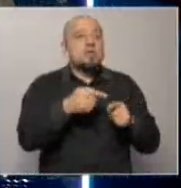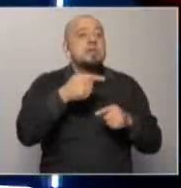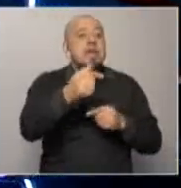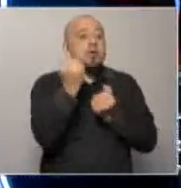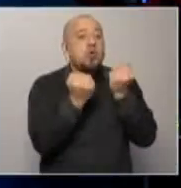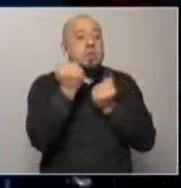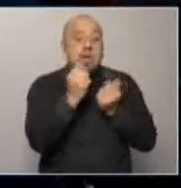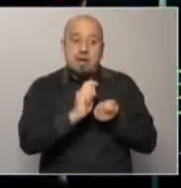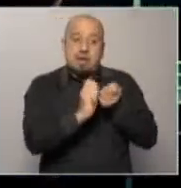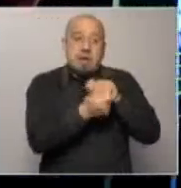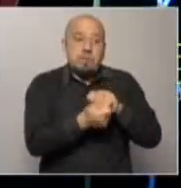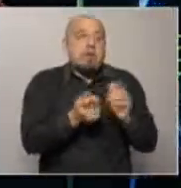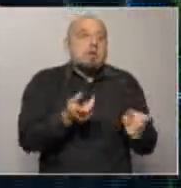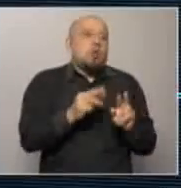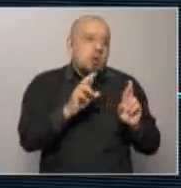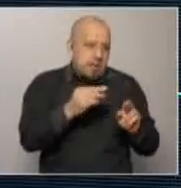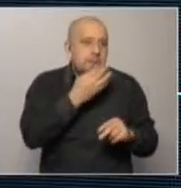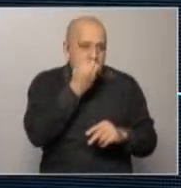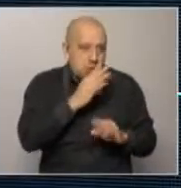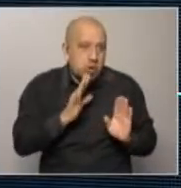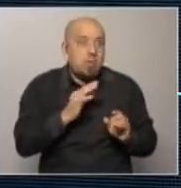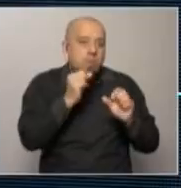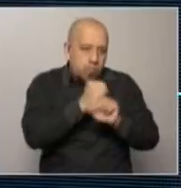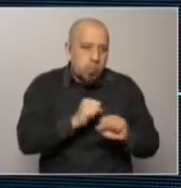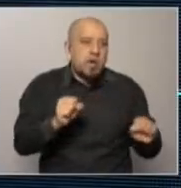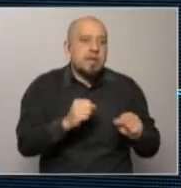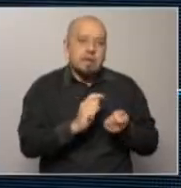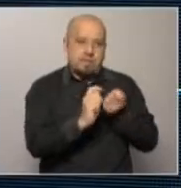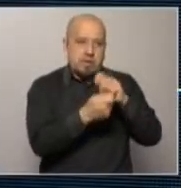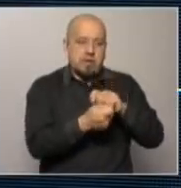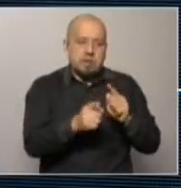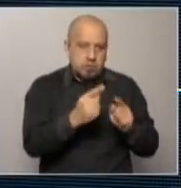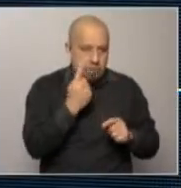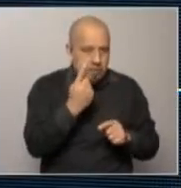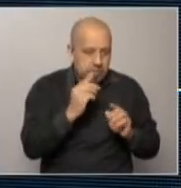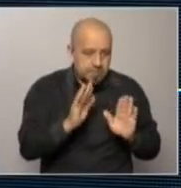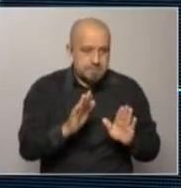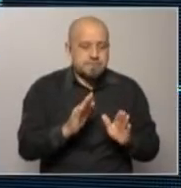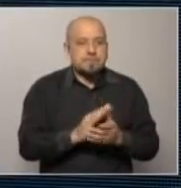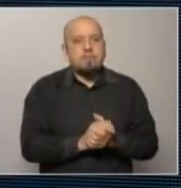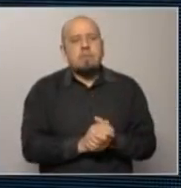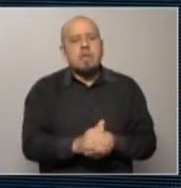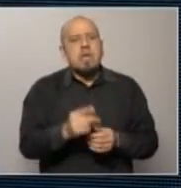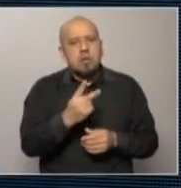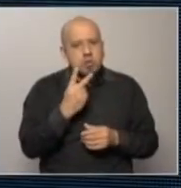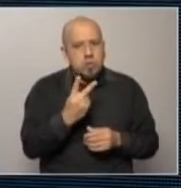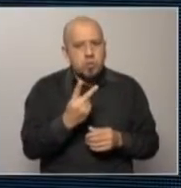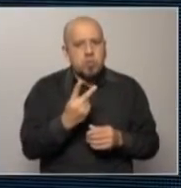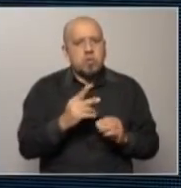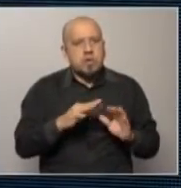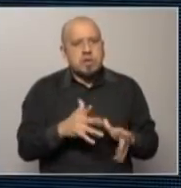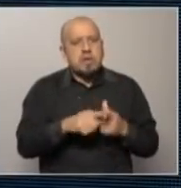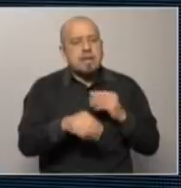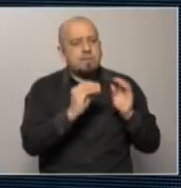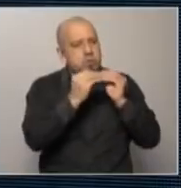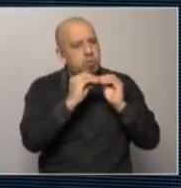cambia, pongamos mejora, puede ser modificado. Eso es lo primero. Lo segundo es que el presupuesto